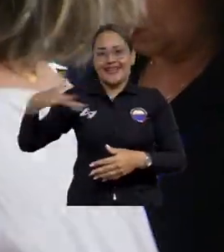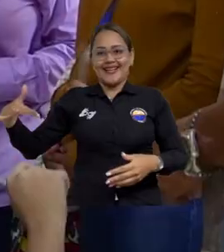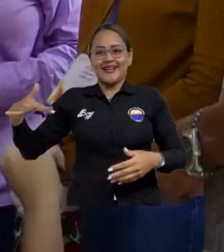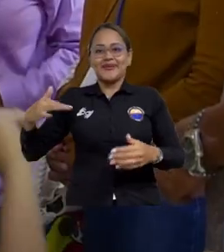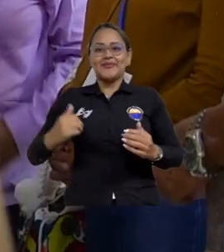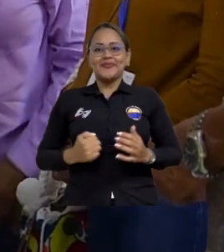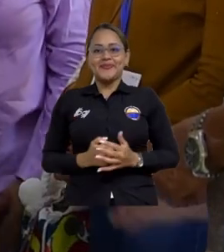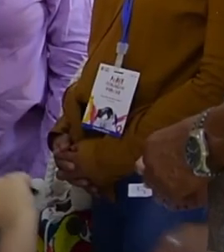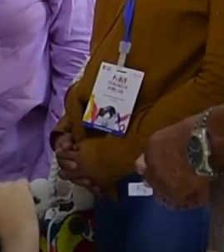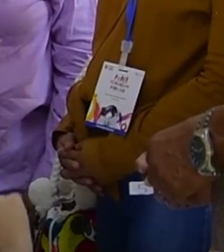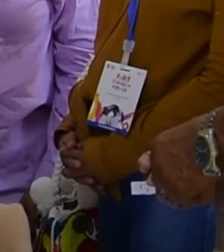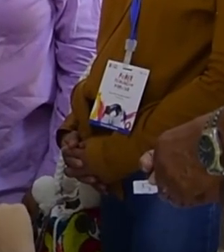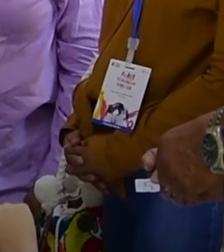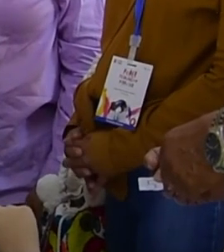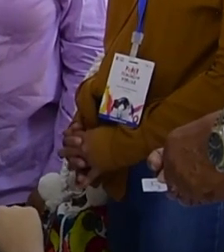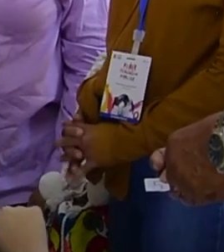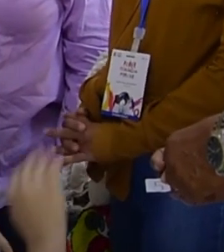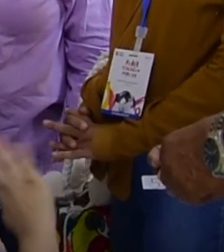Magdalena.